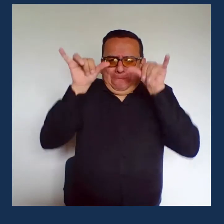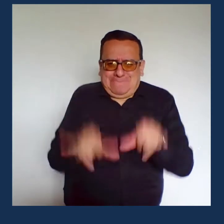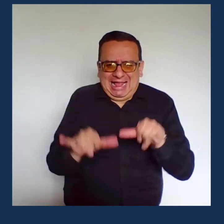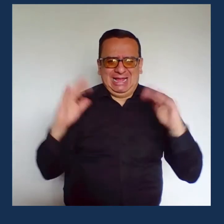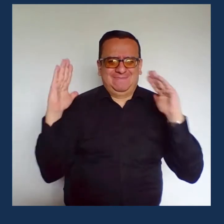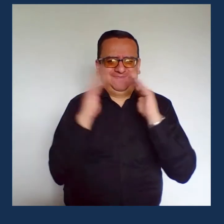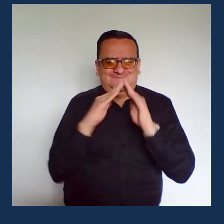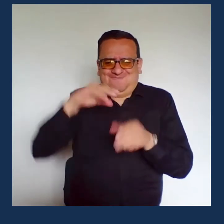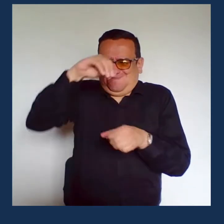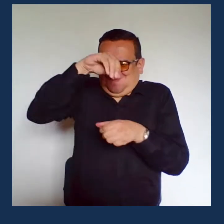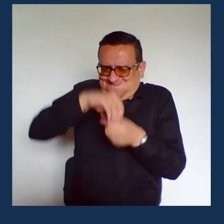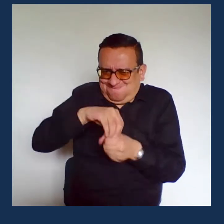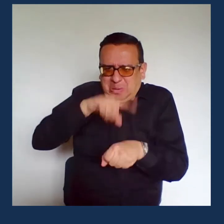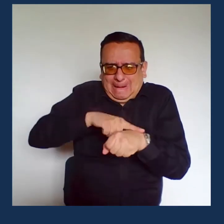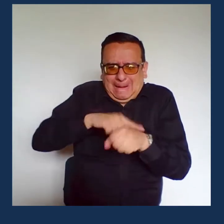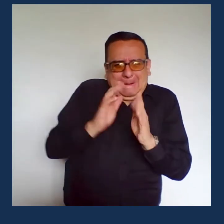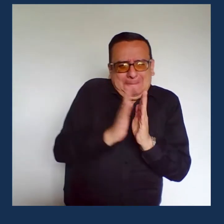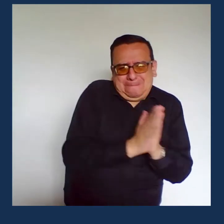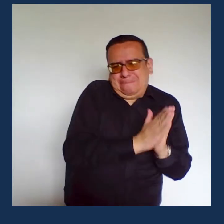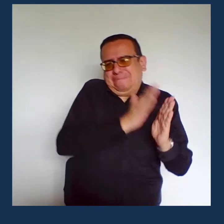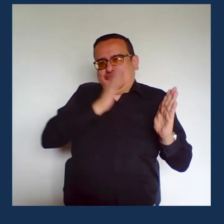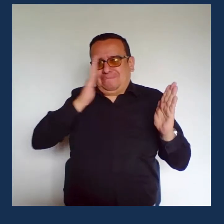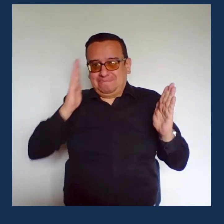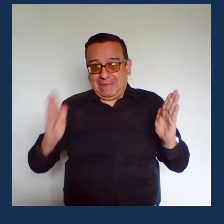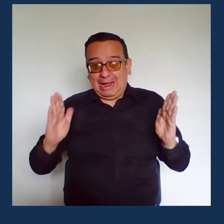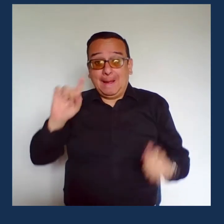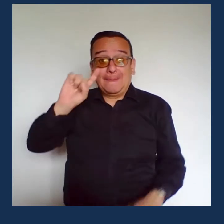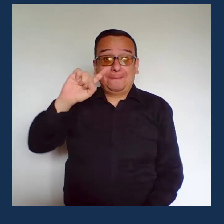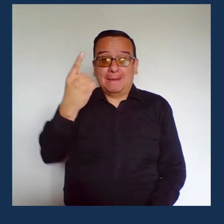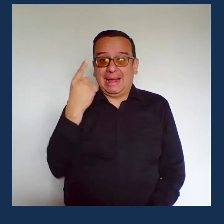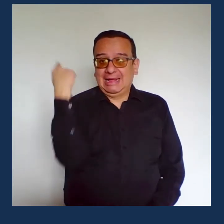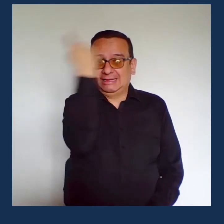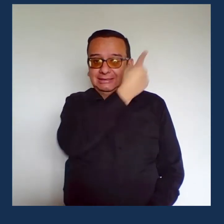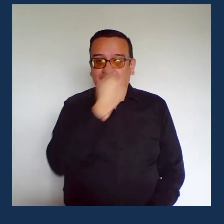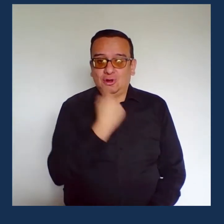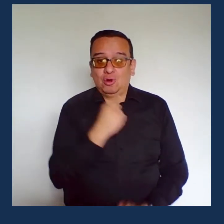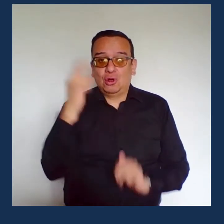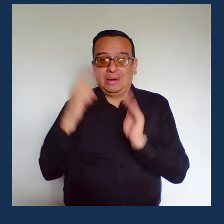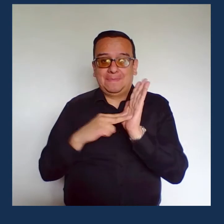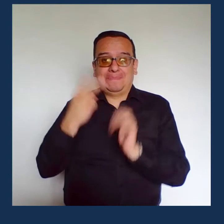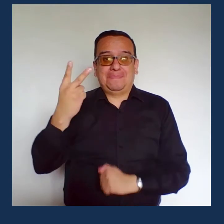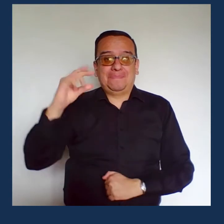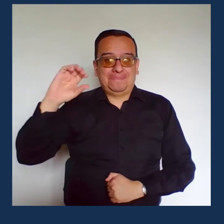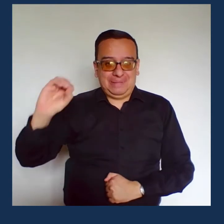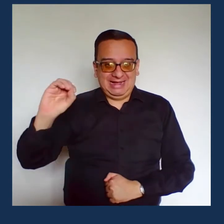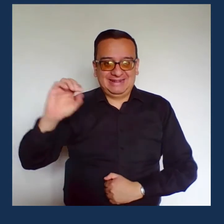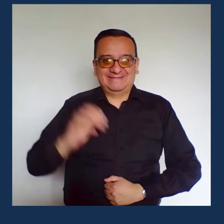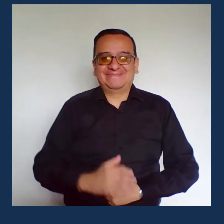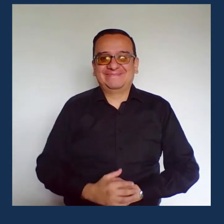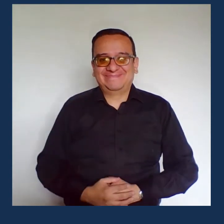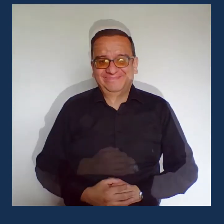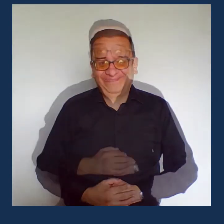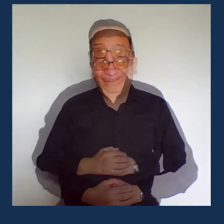preventivo obligatorio también llamado cuarentena hasta el 1 de septiembre del año 2020